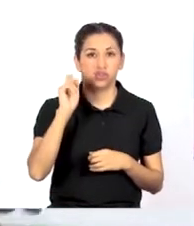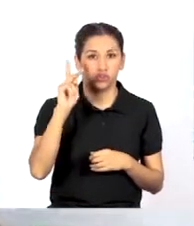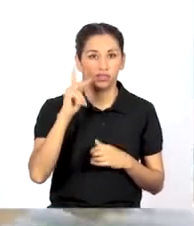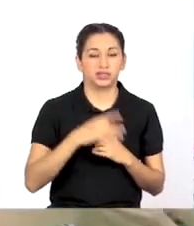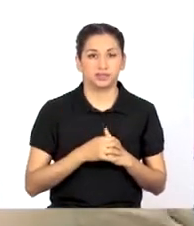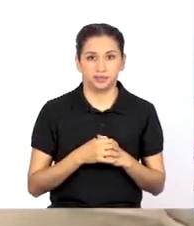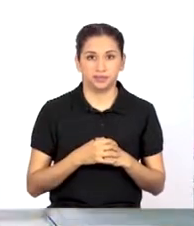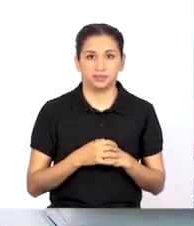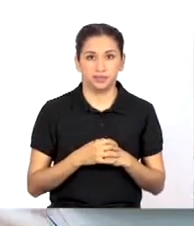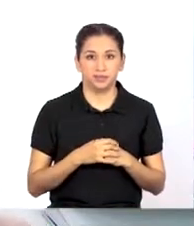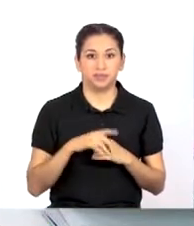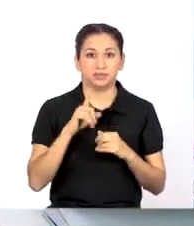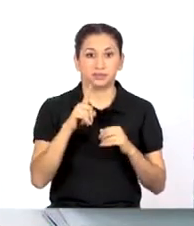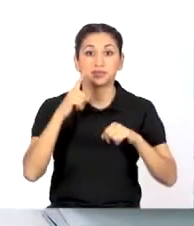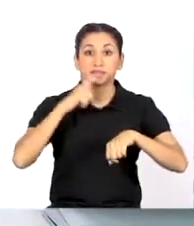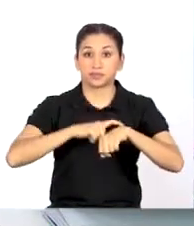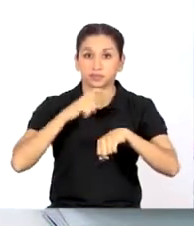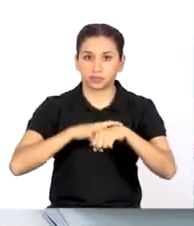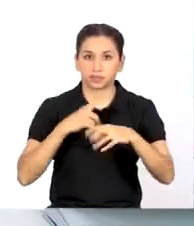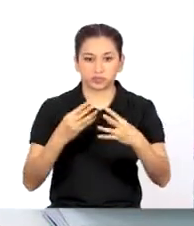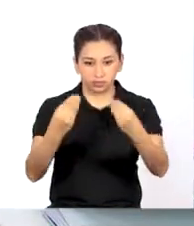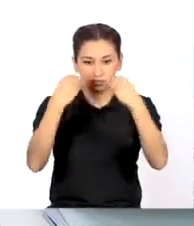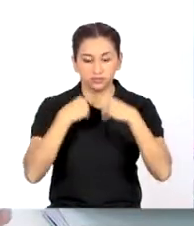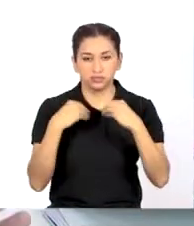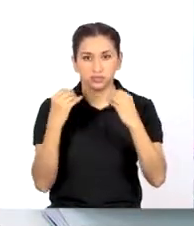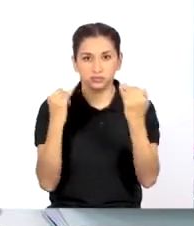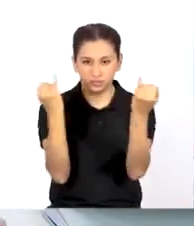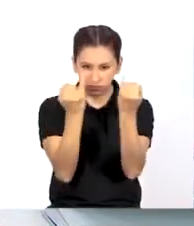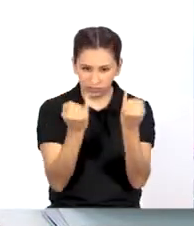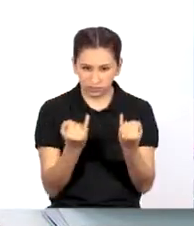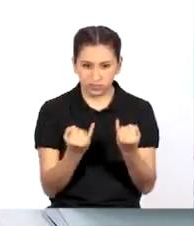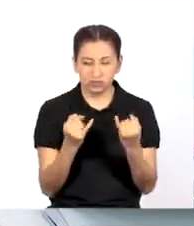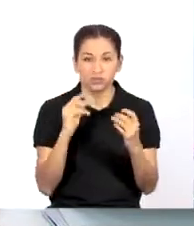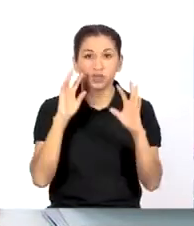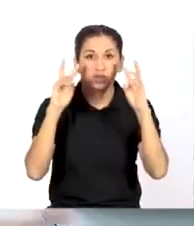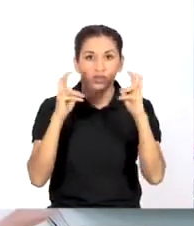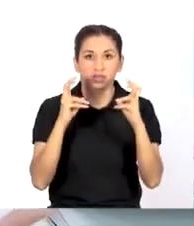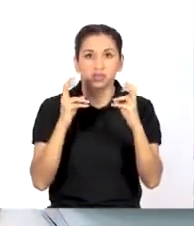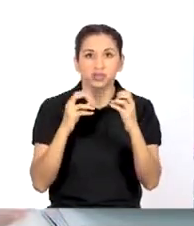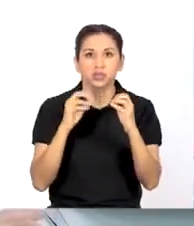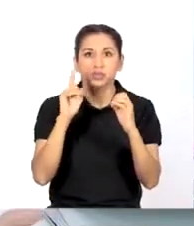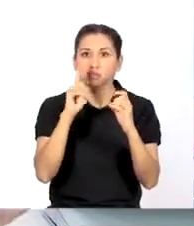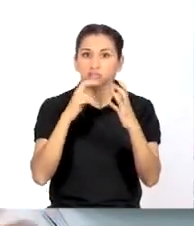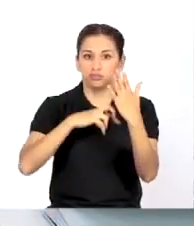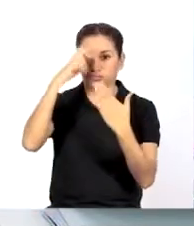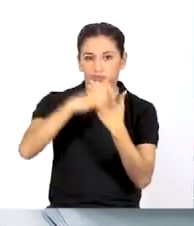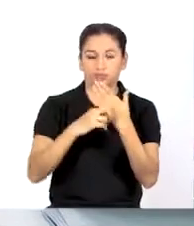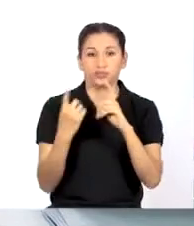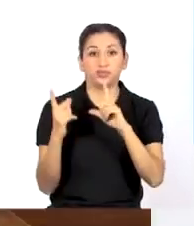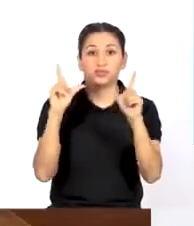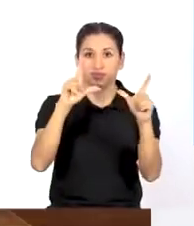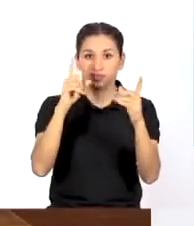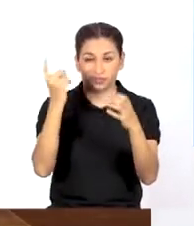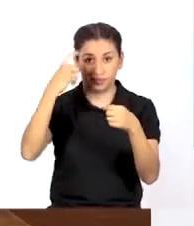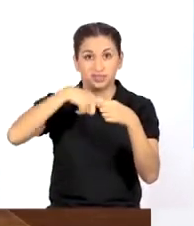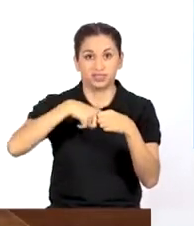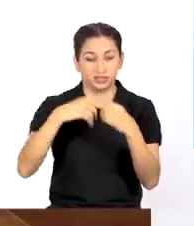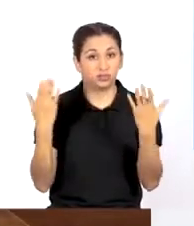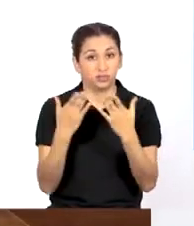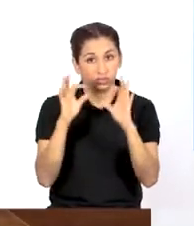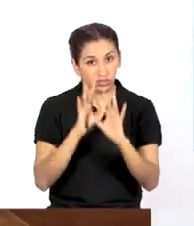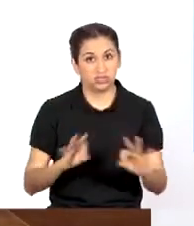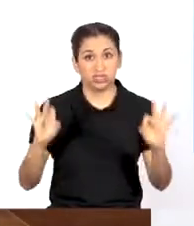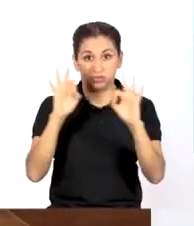Ok, son momentos y actividades que permiten diseñar de manera pertinente el diseño de un proyecto participativo. Por eso es